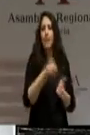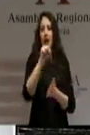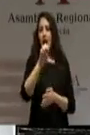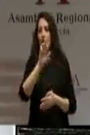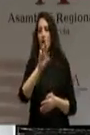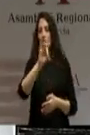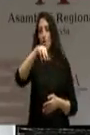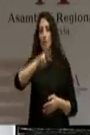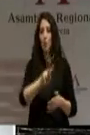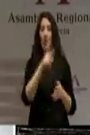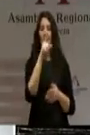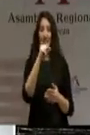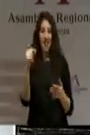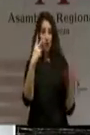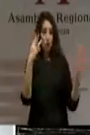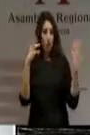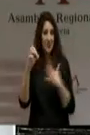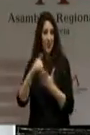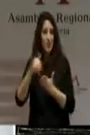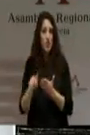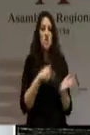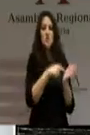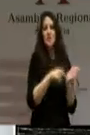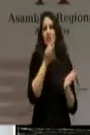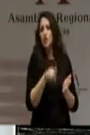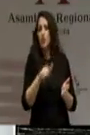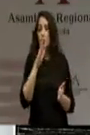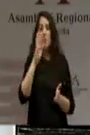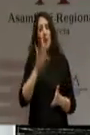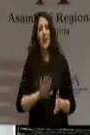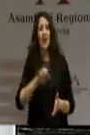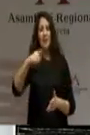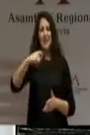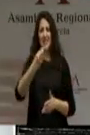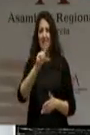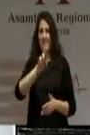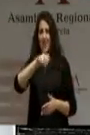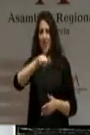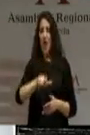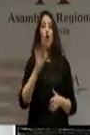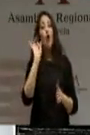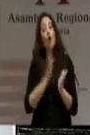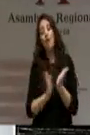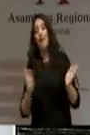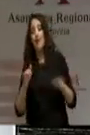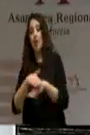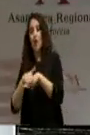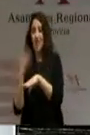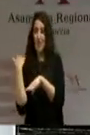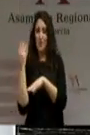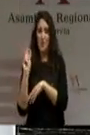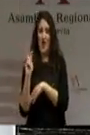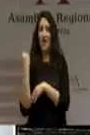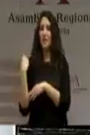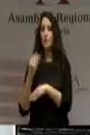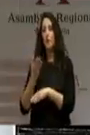180 millones, lo que al parecer defendía el vicepresidente Bernal, o está con la parte del Consejo de Gobierno saliente que se allanó a la